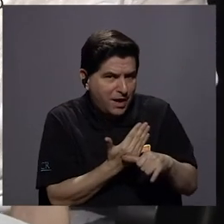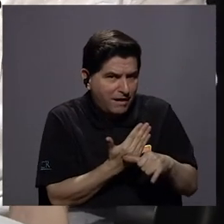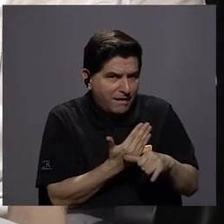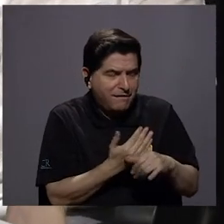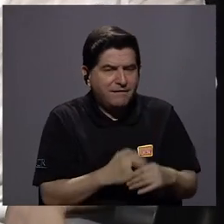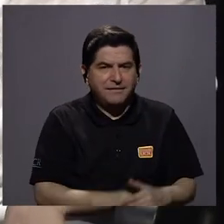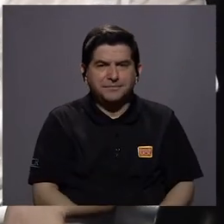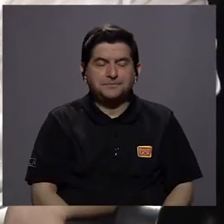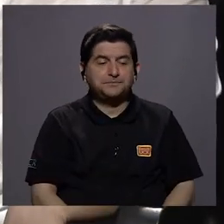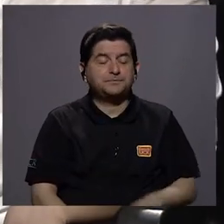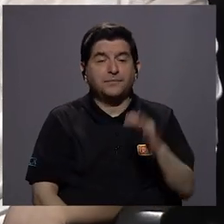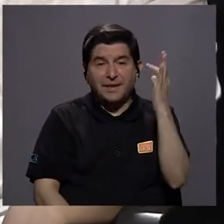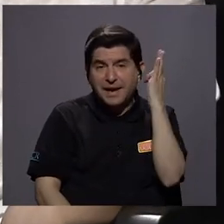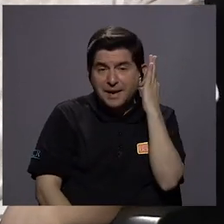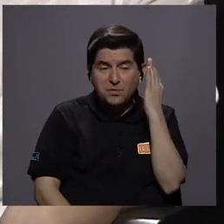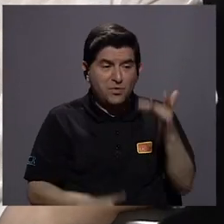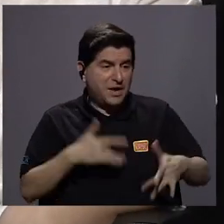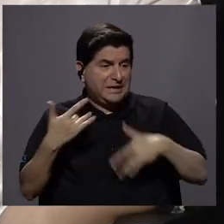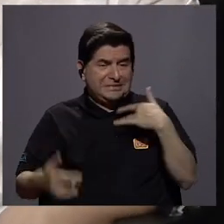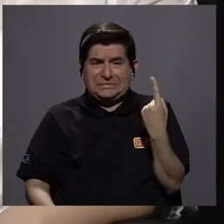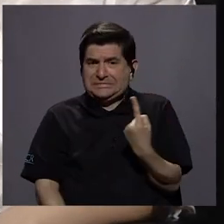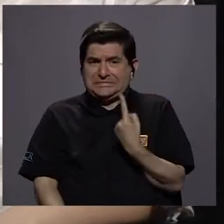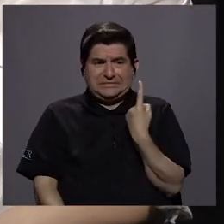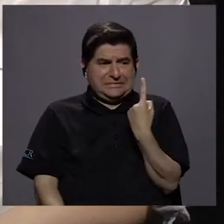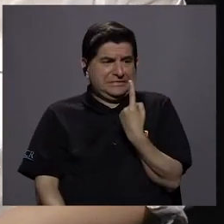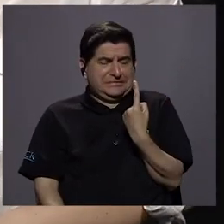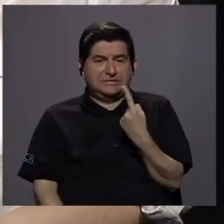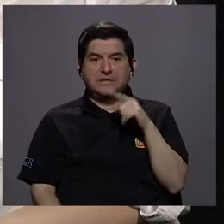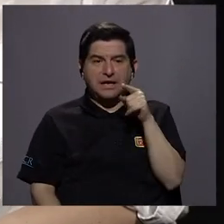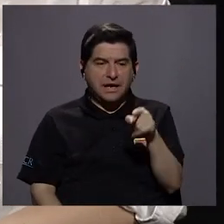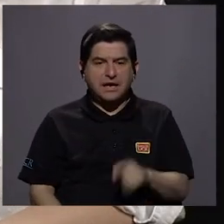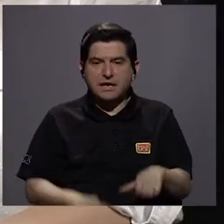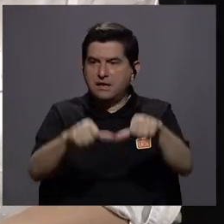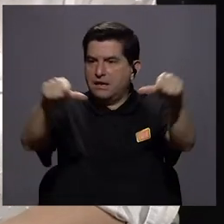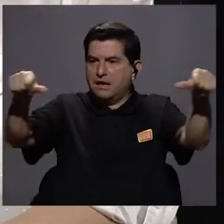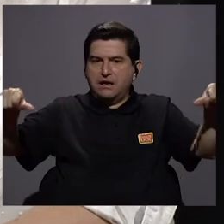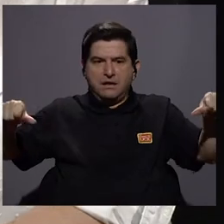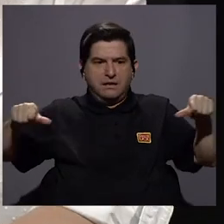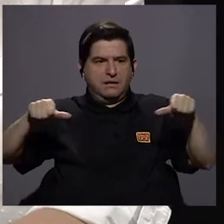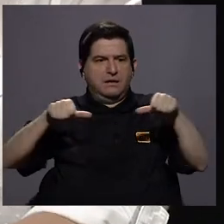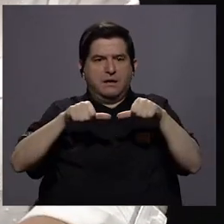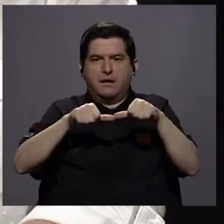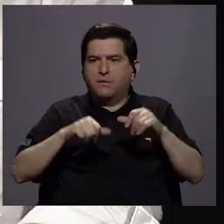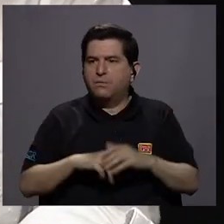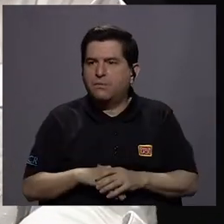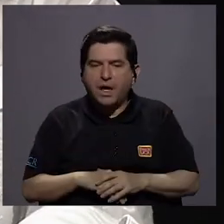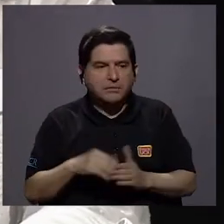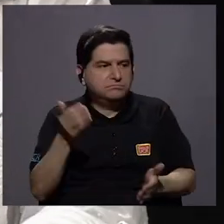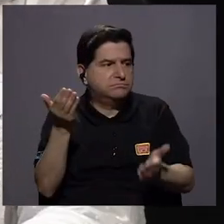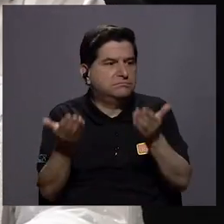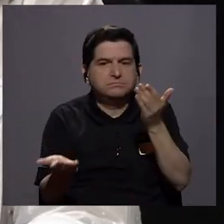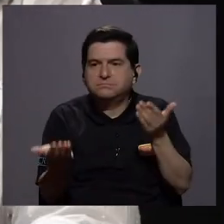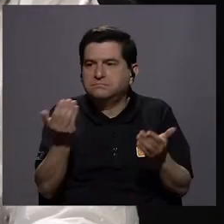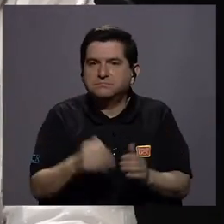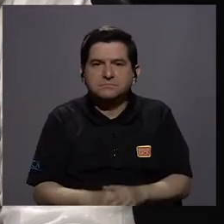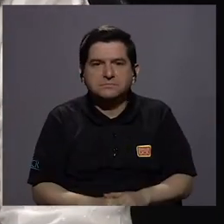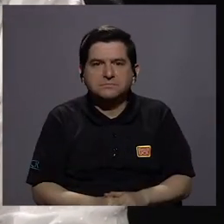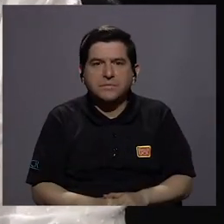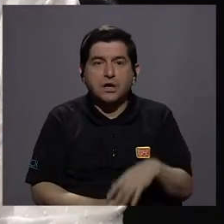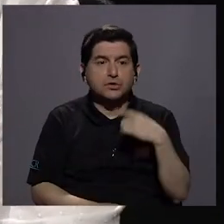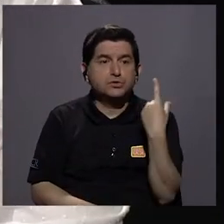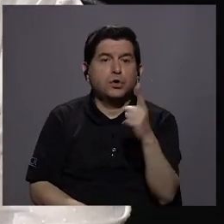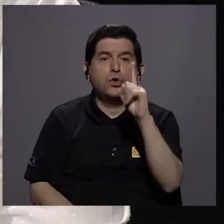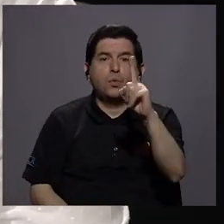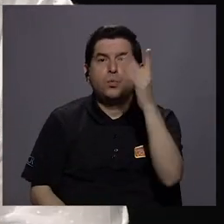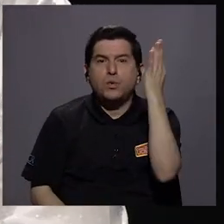que la muchacha no se sienta tan sola cuando se ve en un aula donde tal vez es la